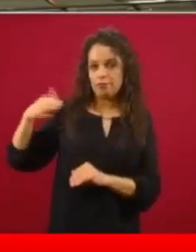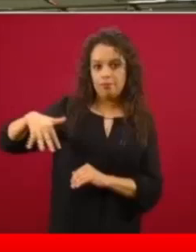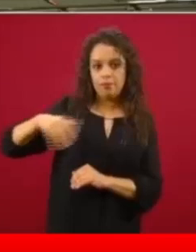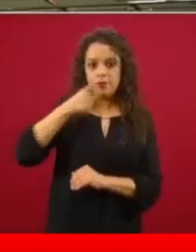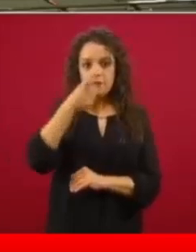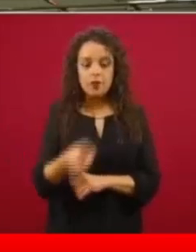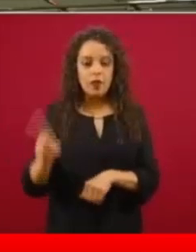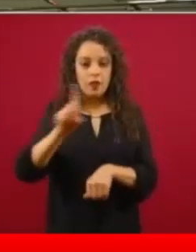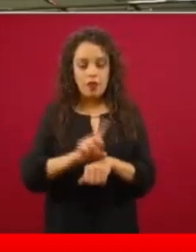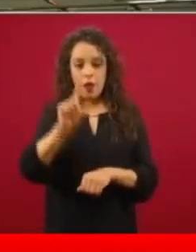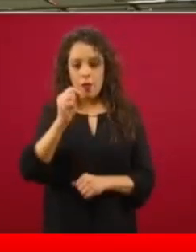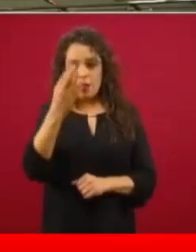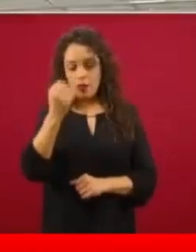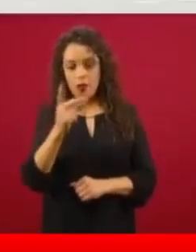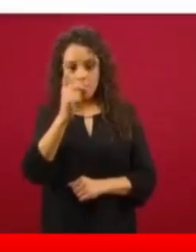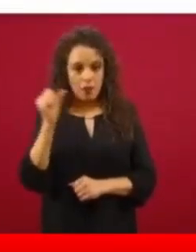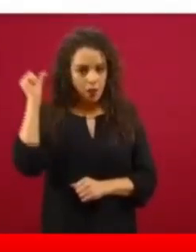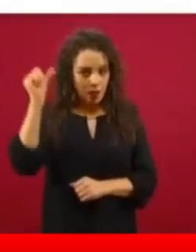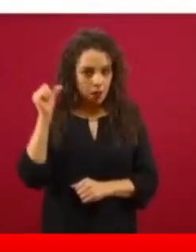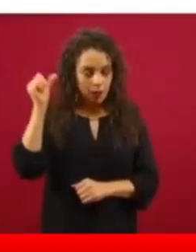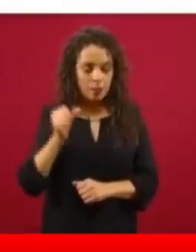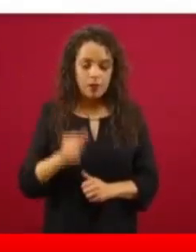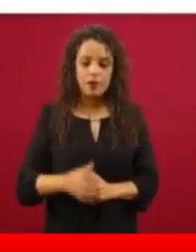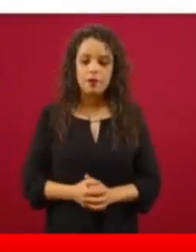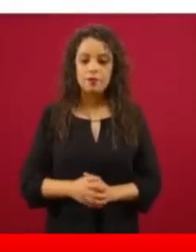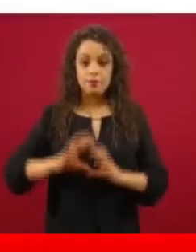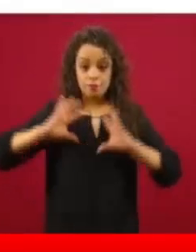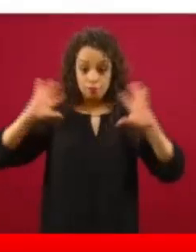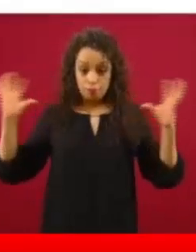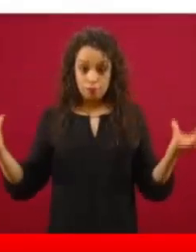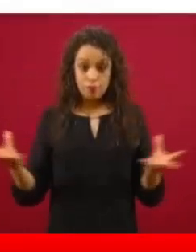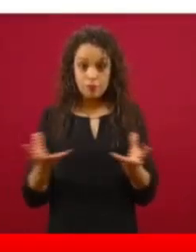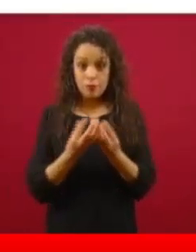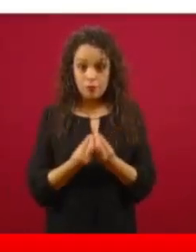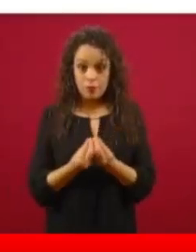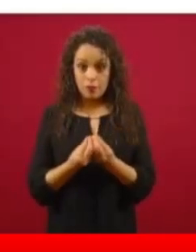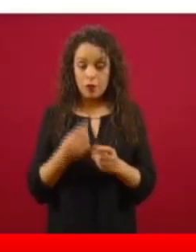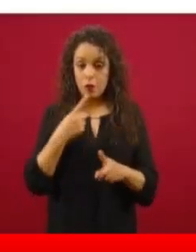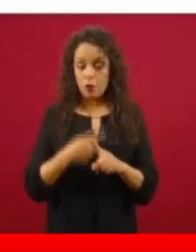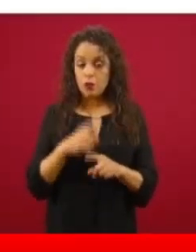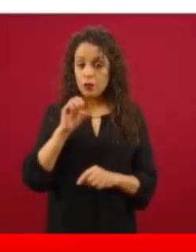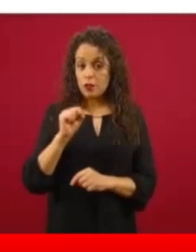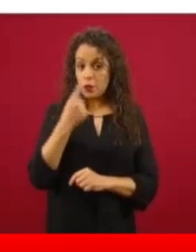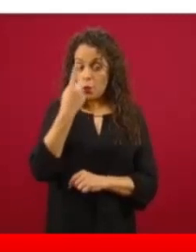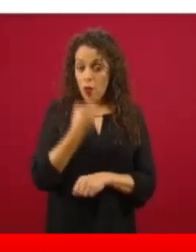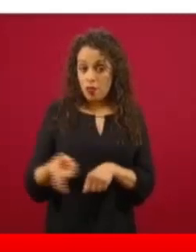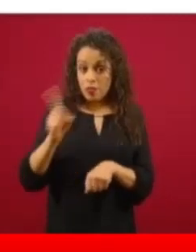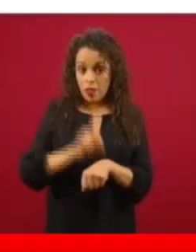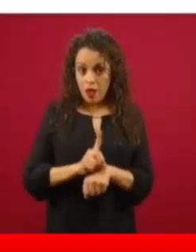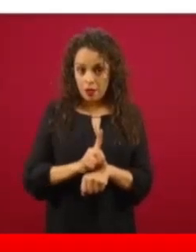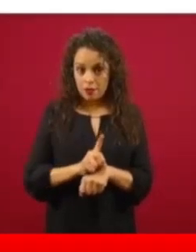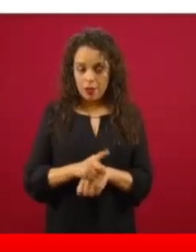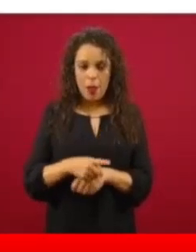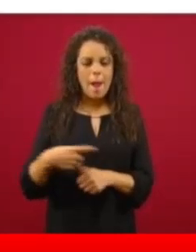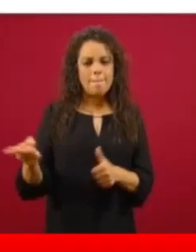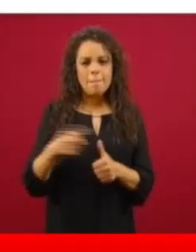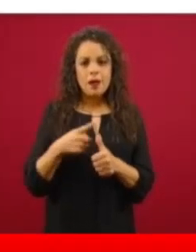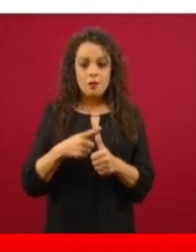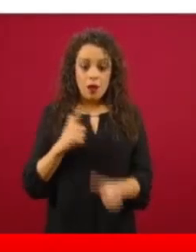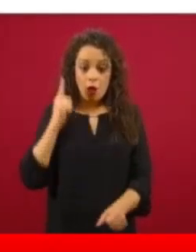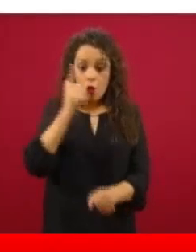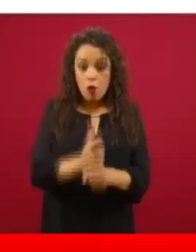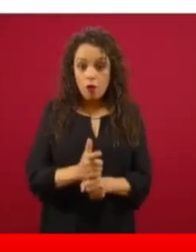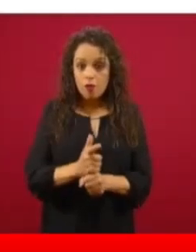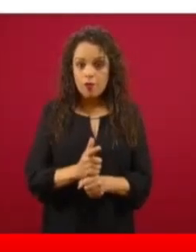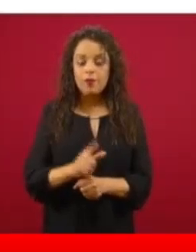Lo segundo, los casos acumulados en los 61 días desde el primer caso, el 28 de febrero, es decir, la